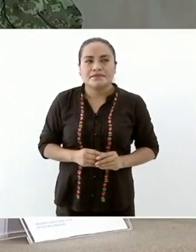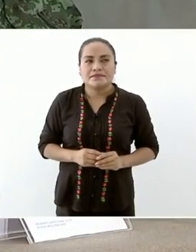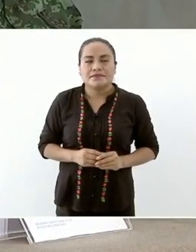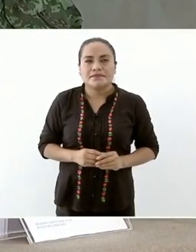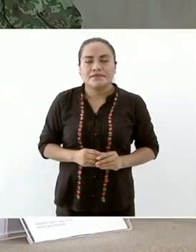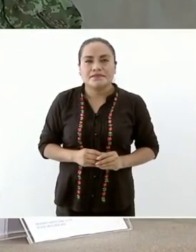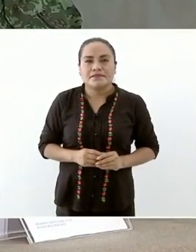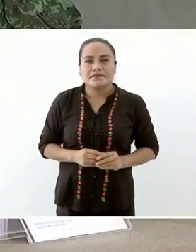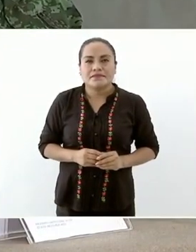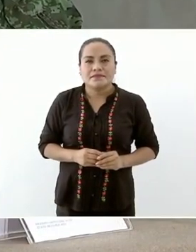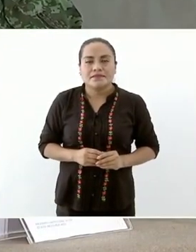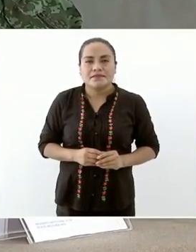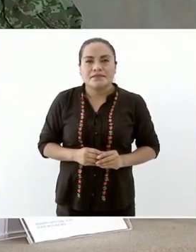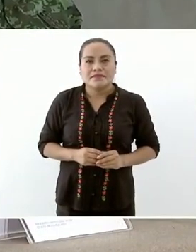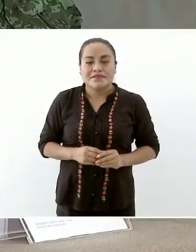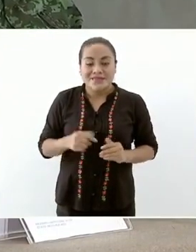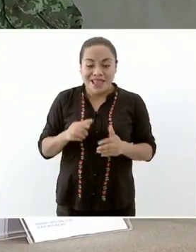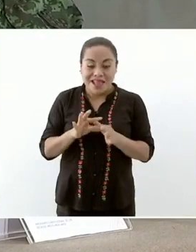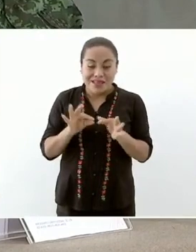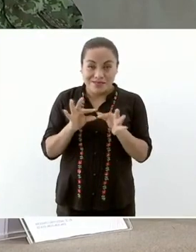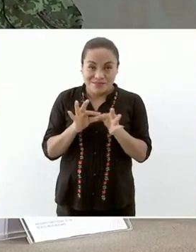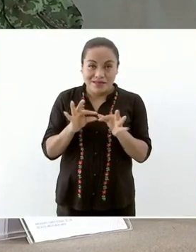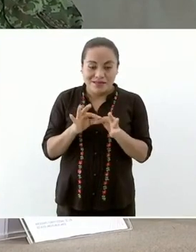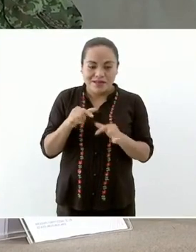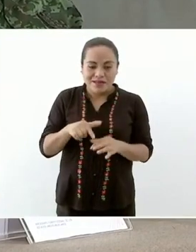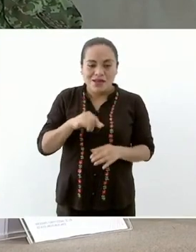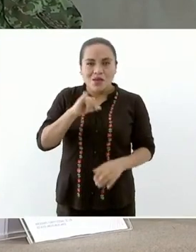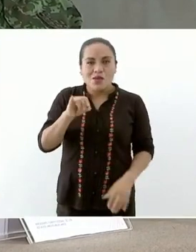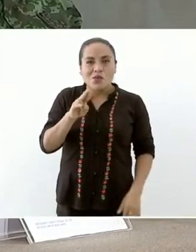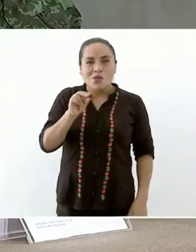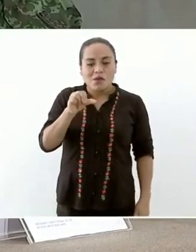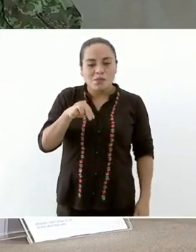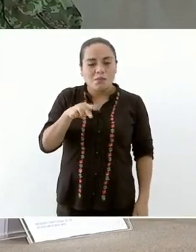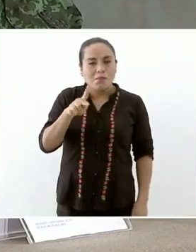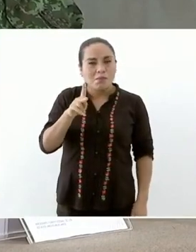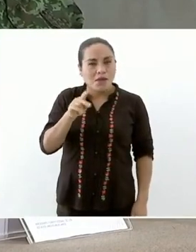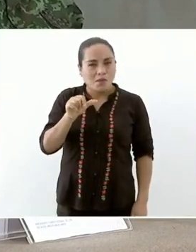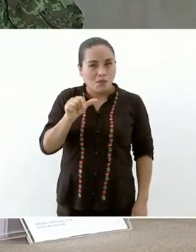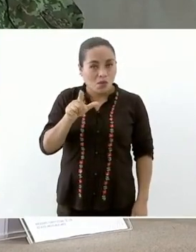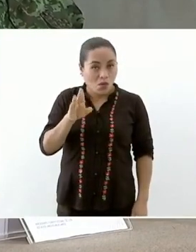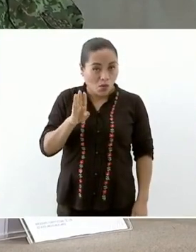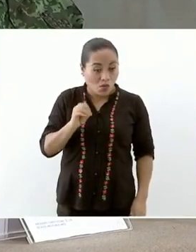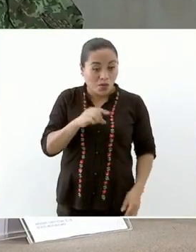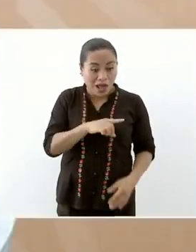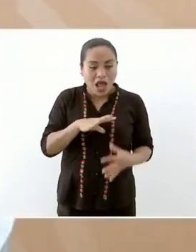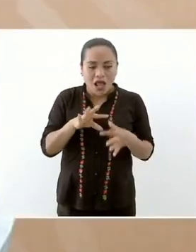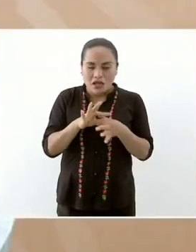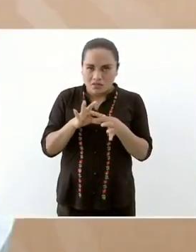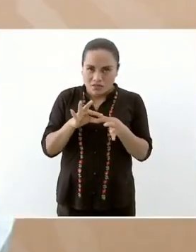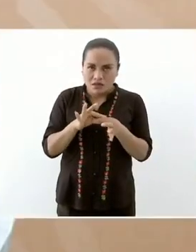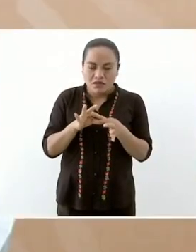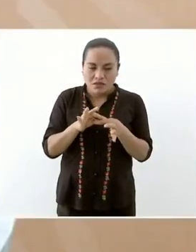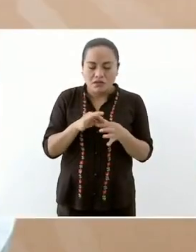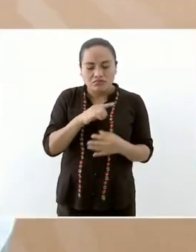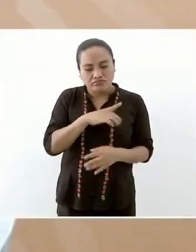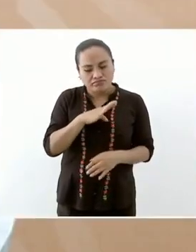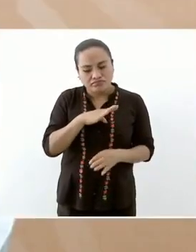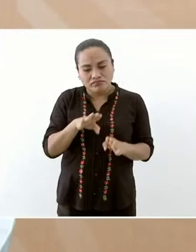hemos decidido como aquí lo planteó Juan Pablo aumentar el apoyo de los